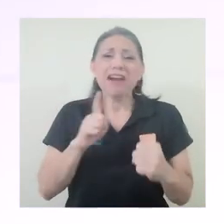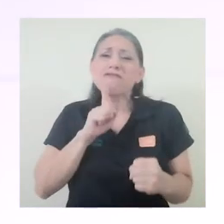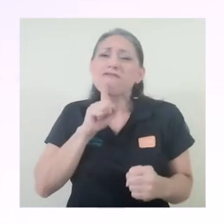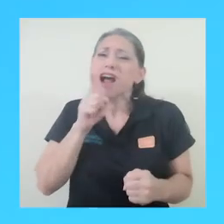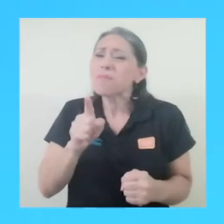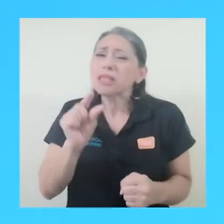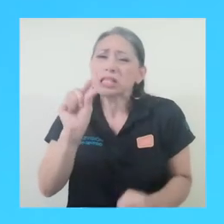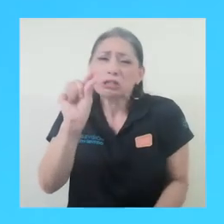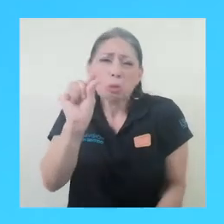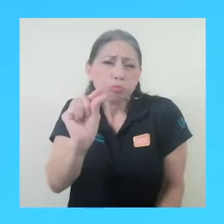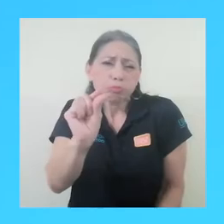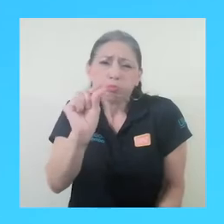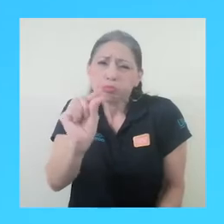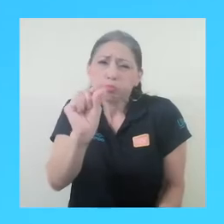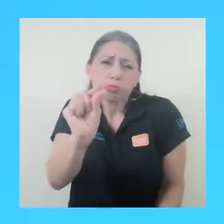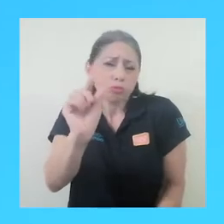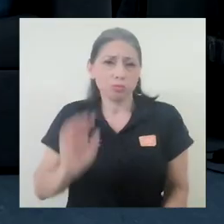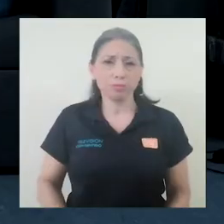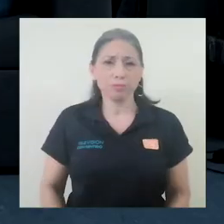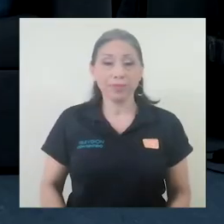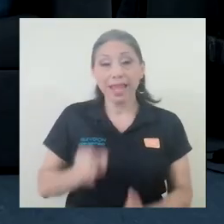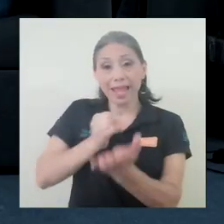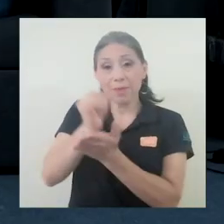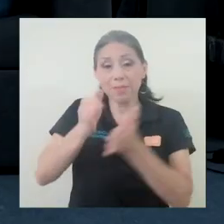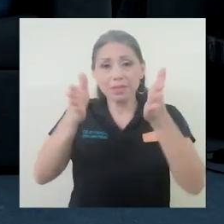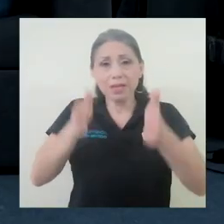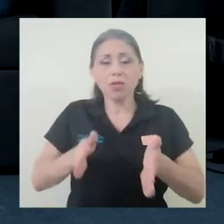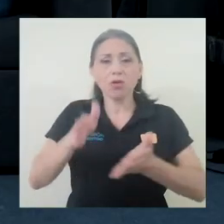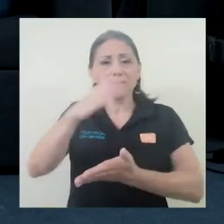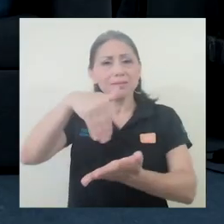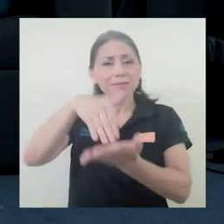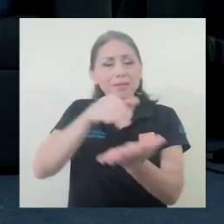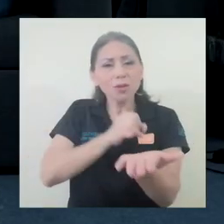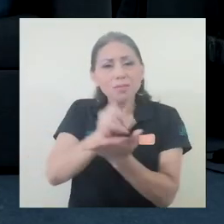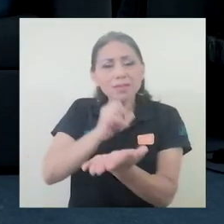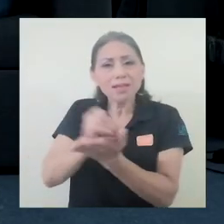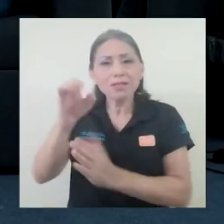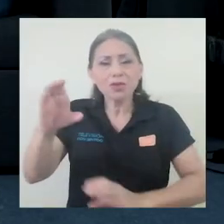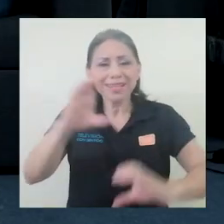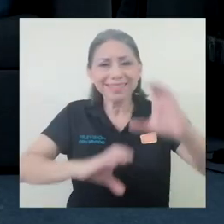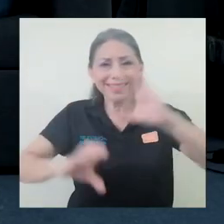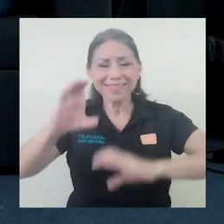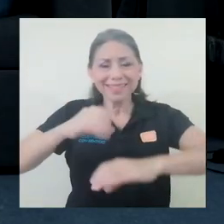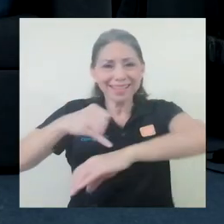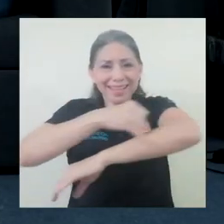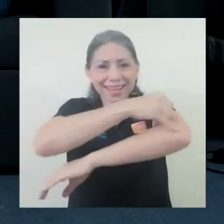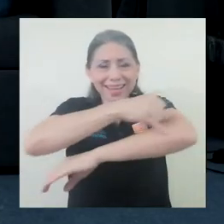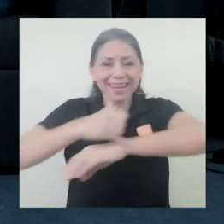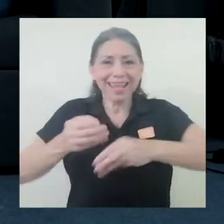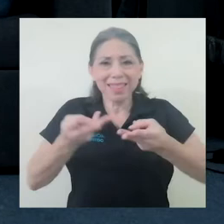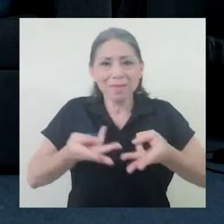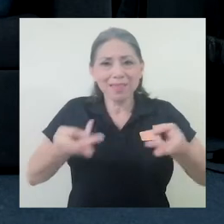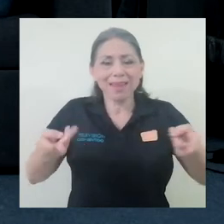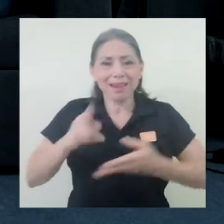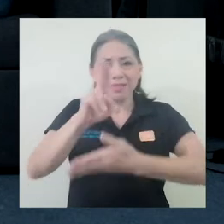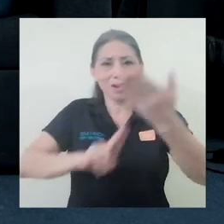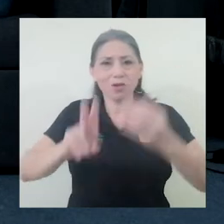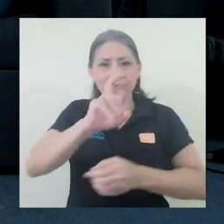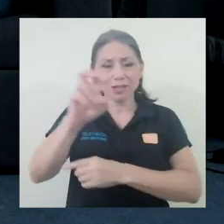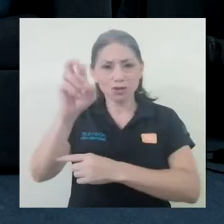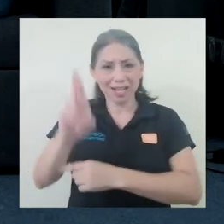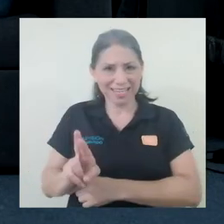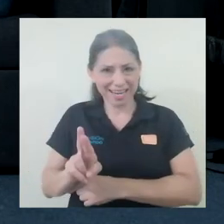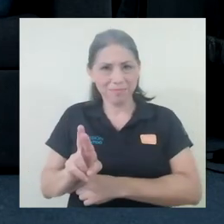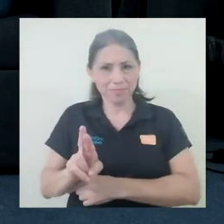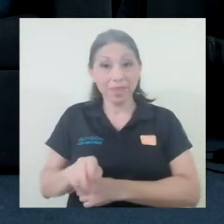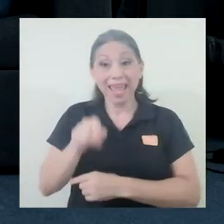pequeña, es sumamente pequeña. Según el investigador del Centro de Investigación en Ciencia e Ingeniería de Materiales de la